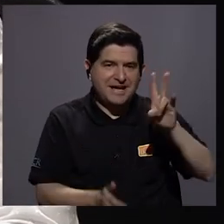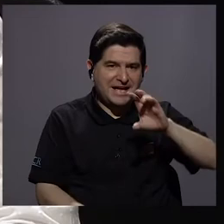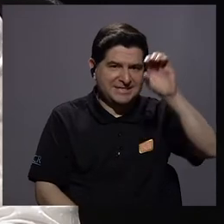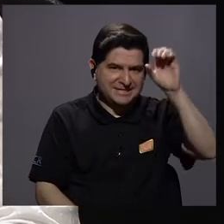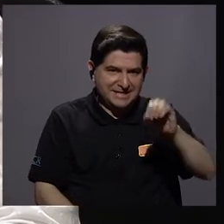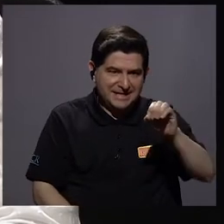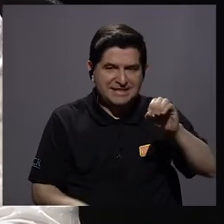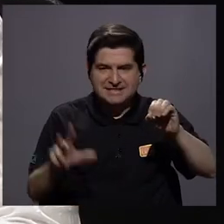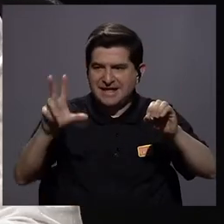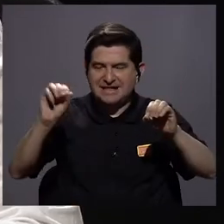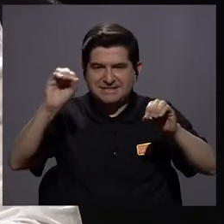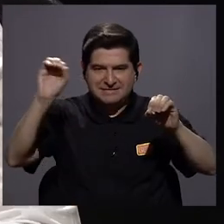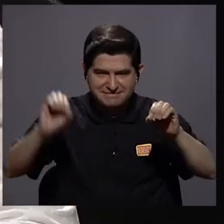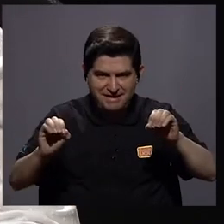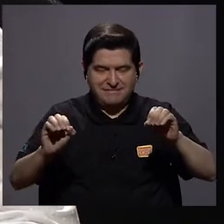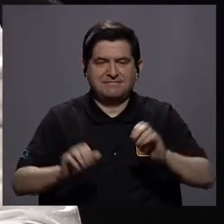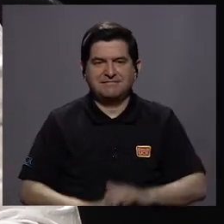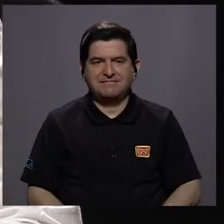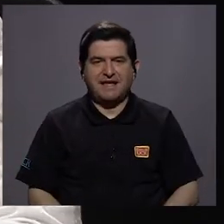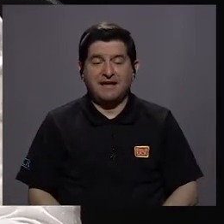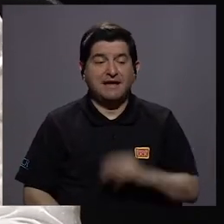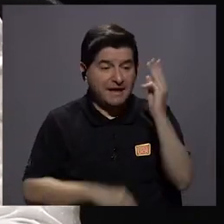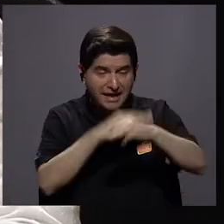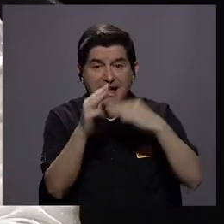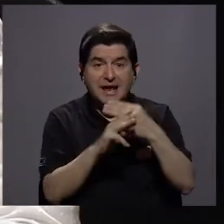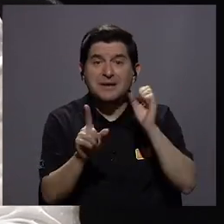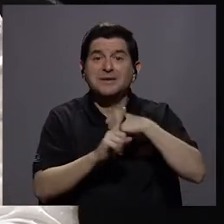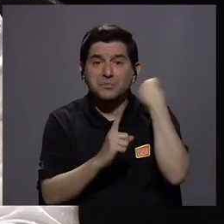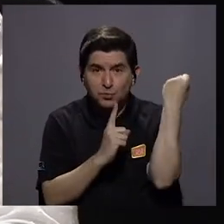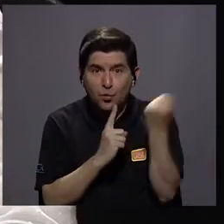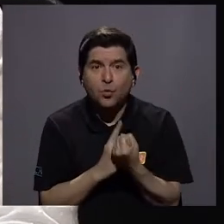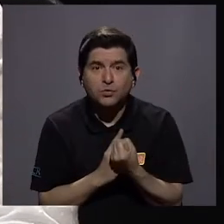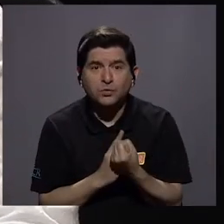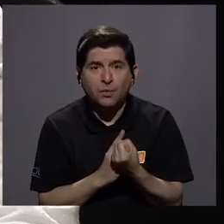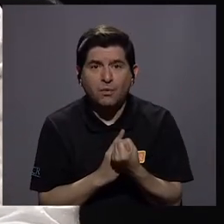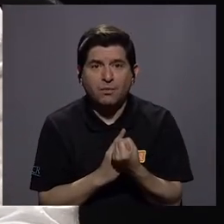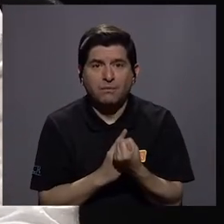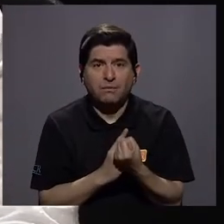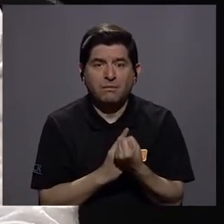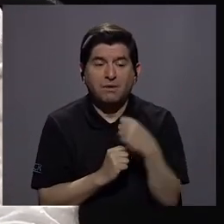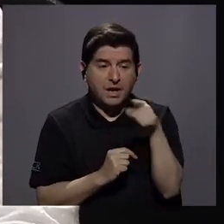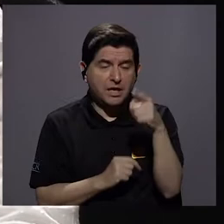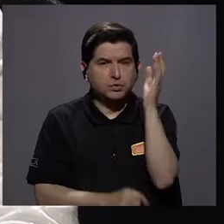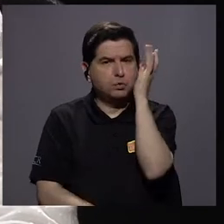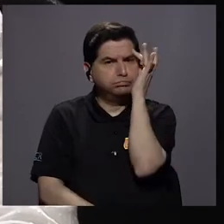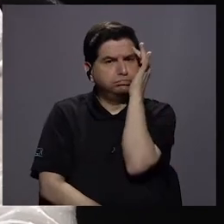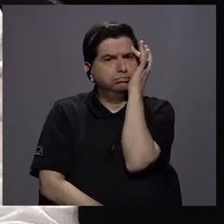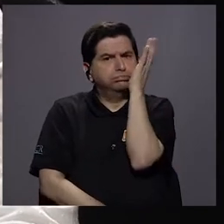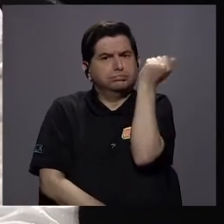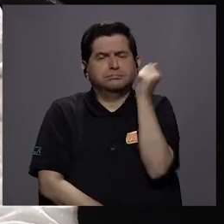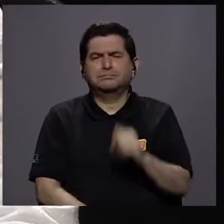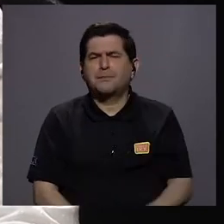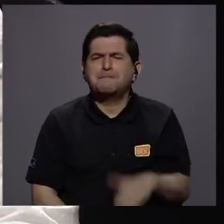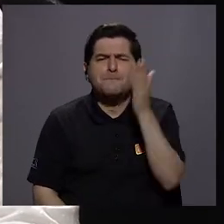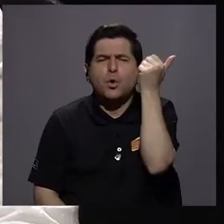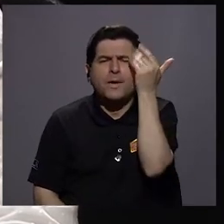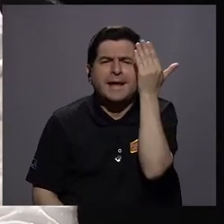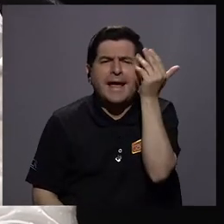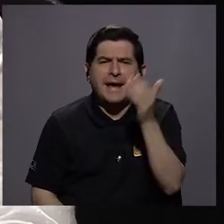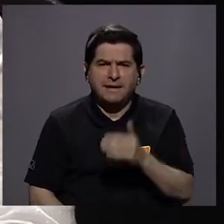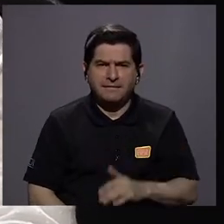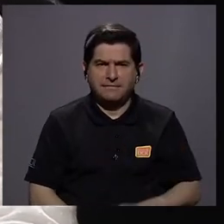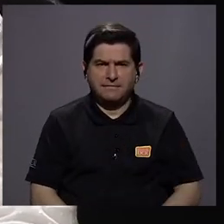30% a nivel mundial. Entonces, eso es preocupante. ¿Y por qué es preocupante?